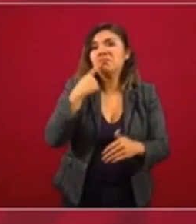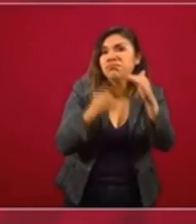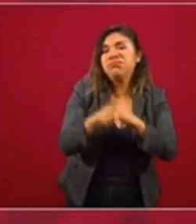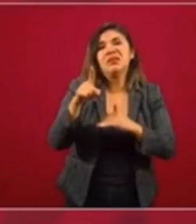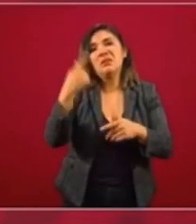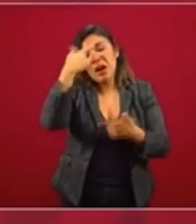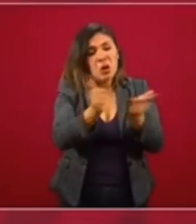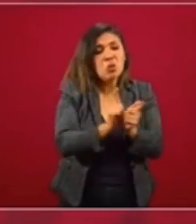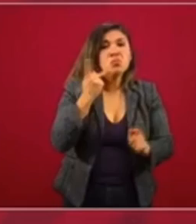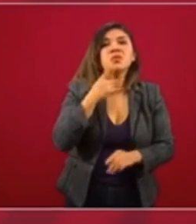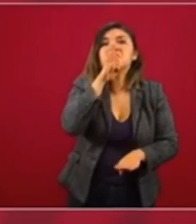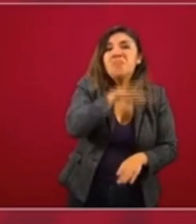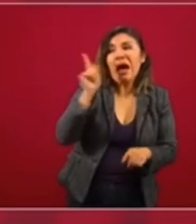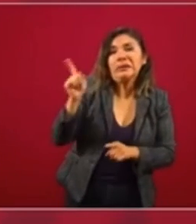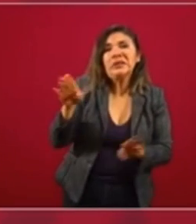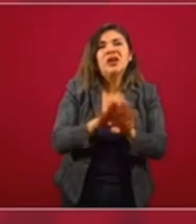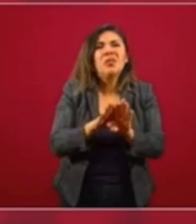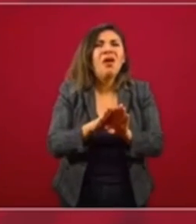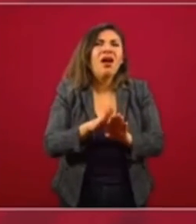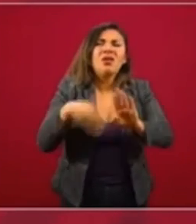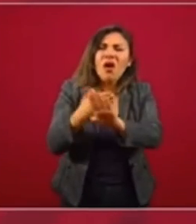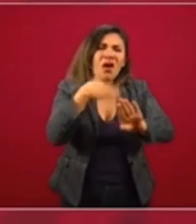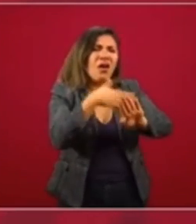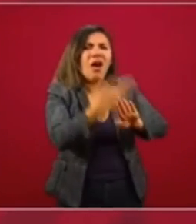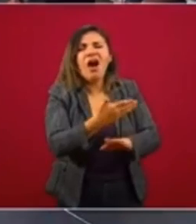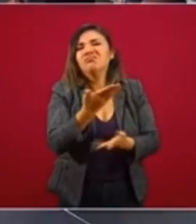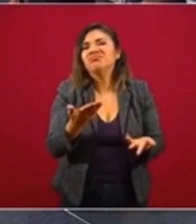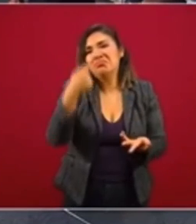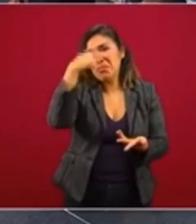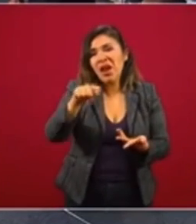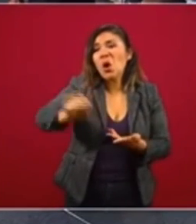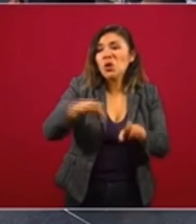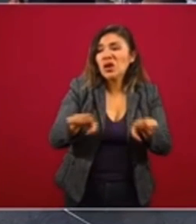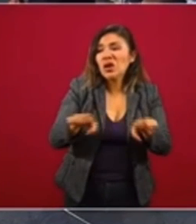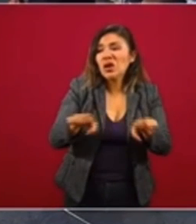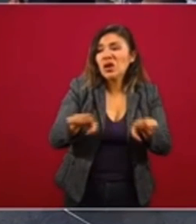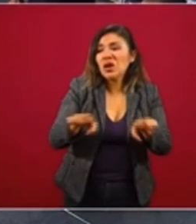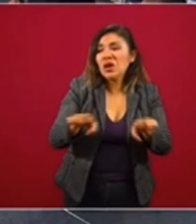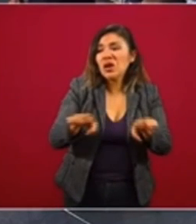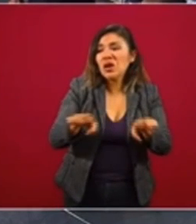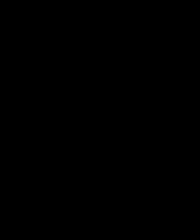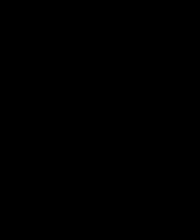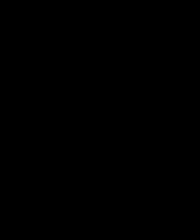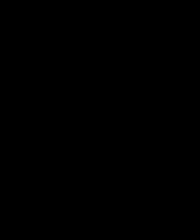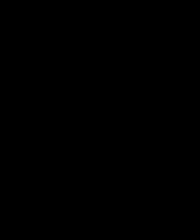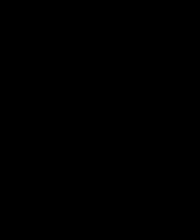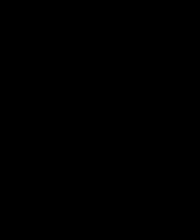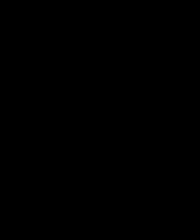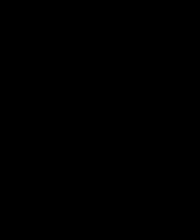partido para hacer quedar mal a los otros partidos o al gobierno.